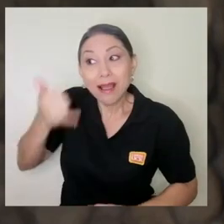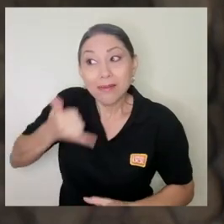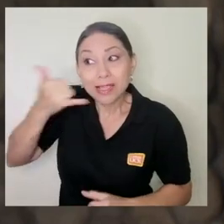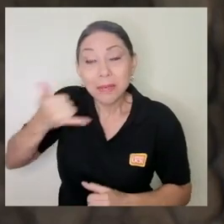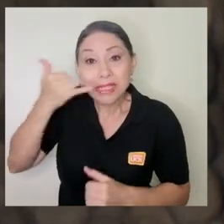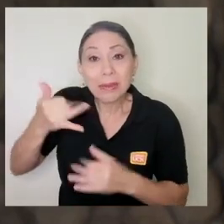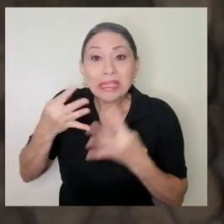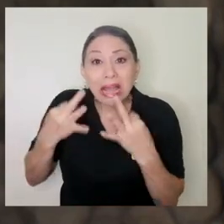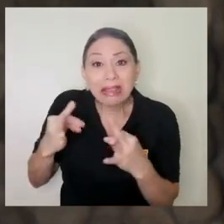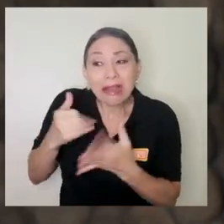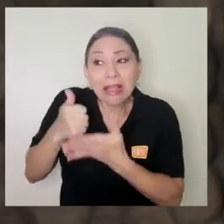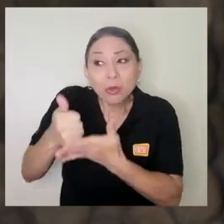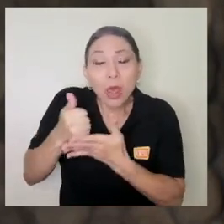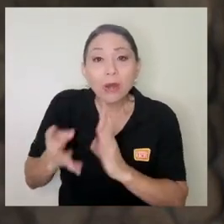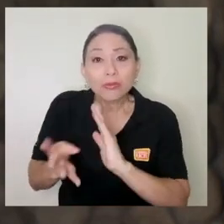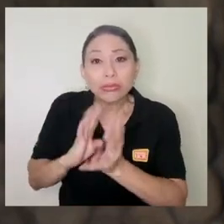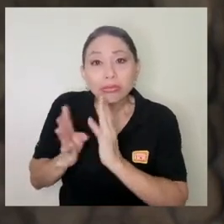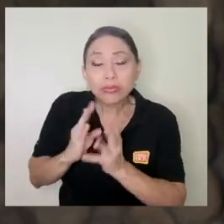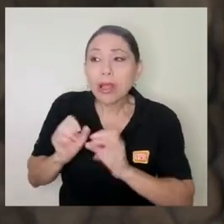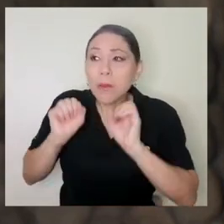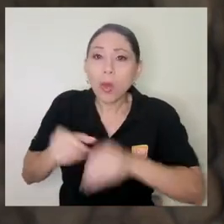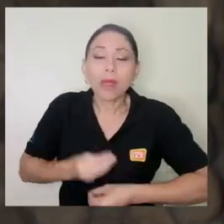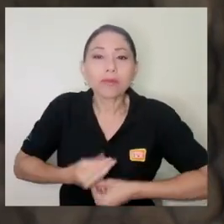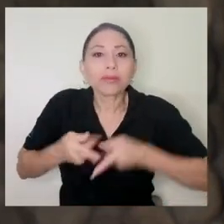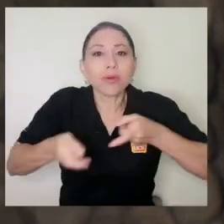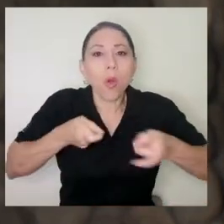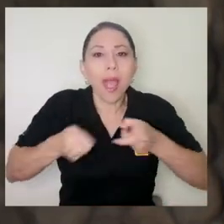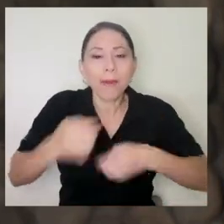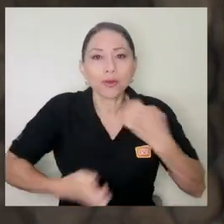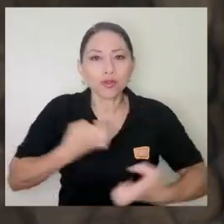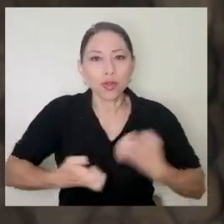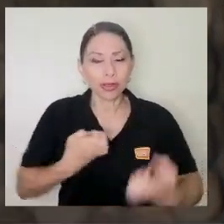tratar de ayudarle a terminar de gestionar sus emociones.